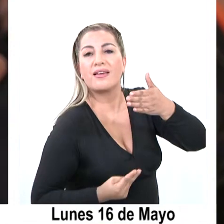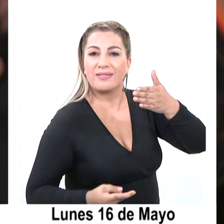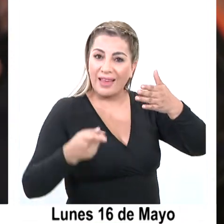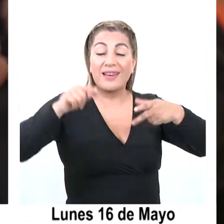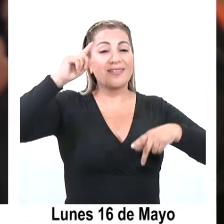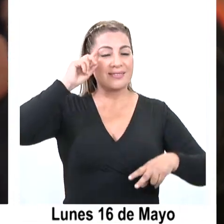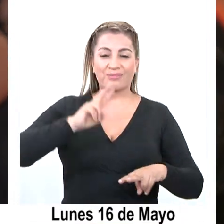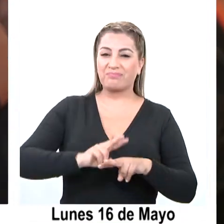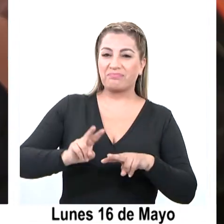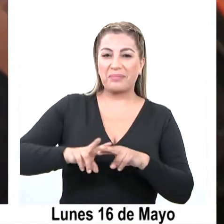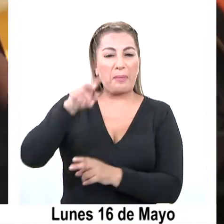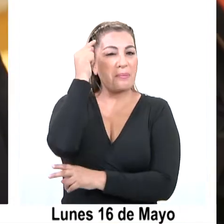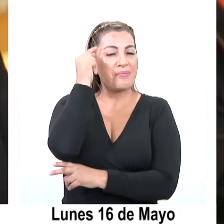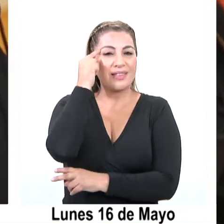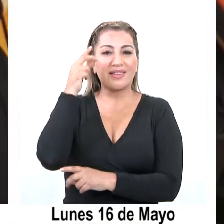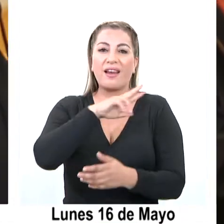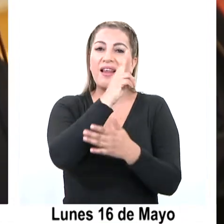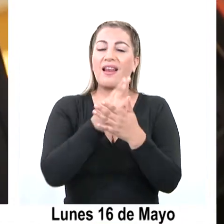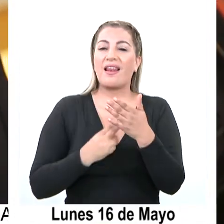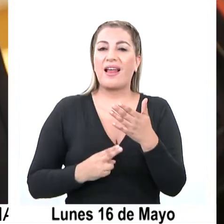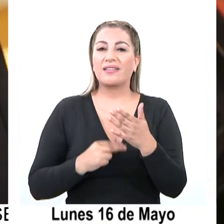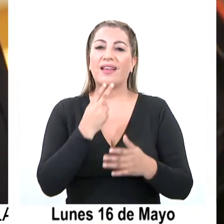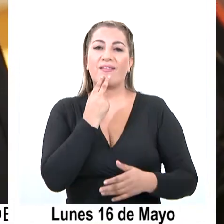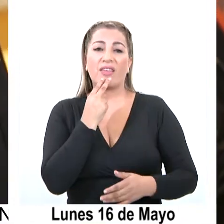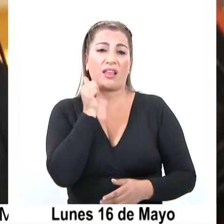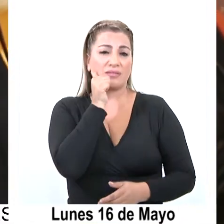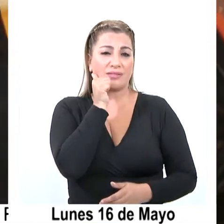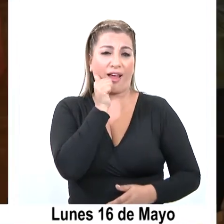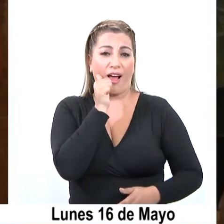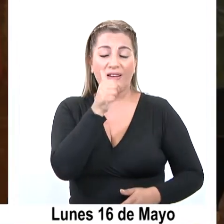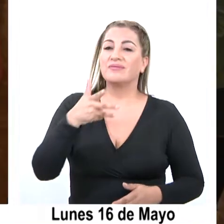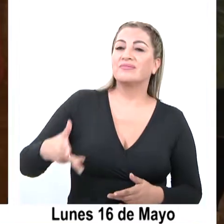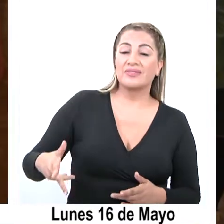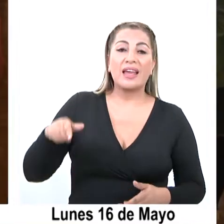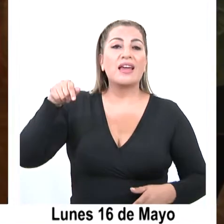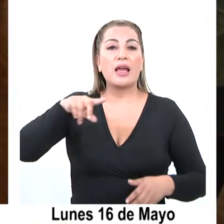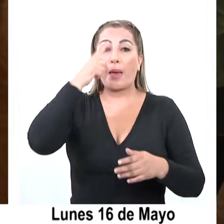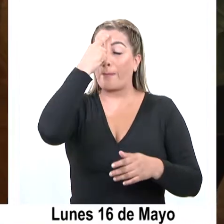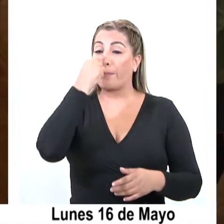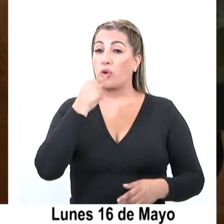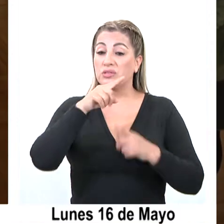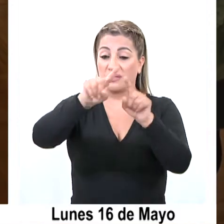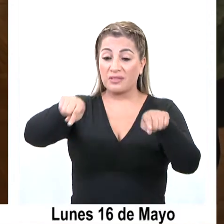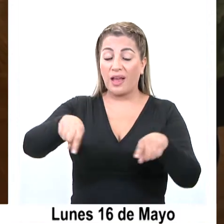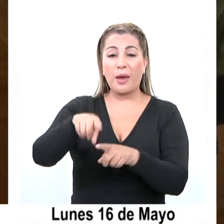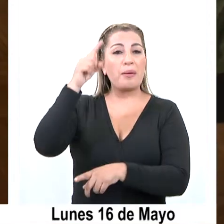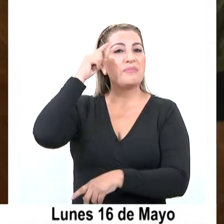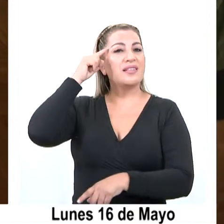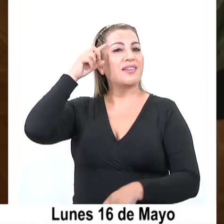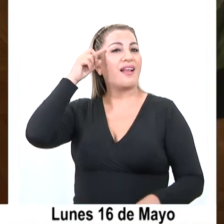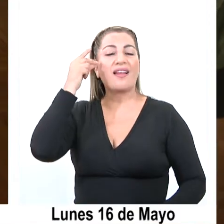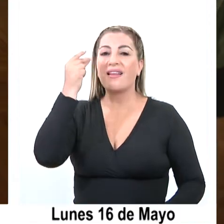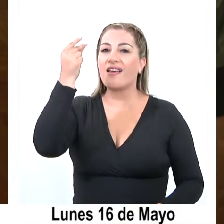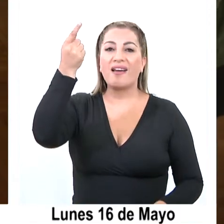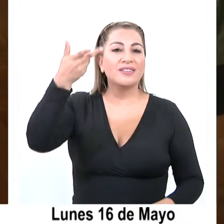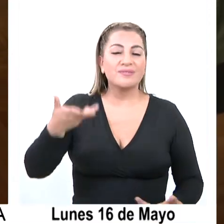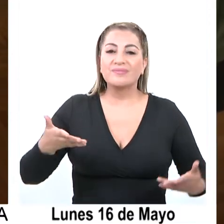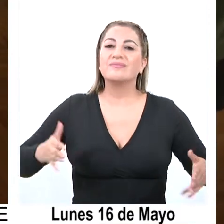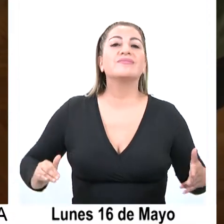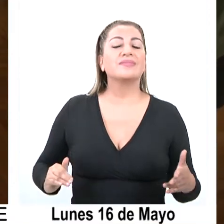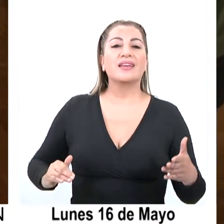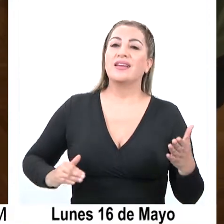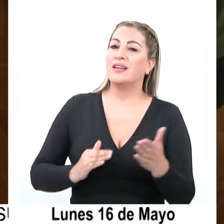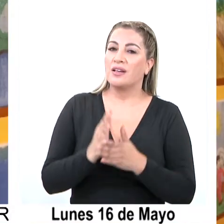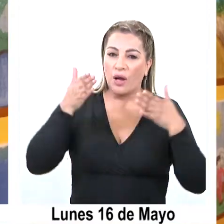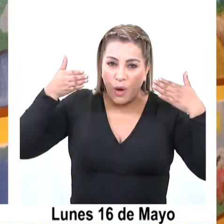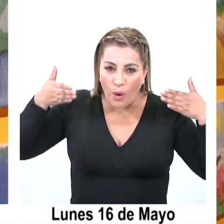tomando en consideración el arte en la vida cotidiana. Desde el museo esperan que esta iniciativa sirva como